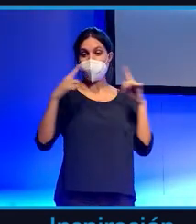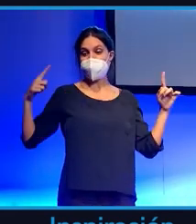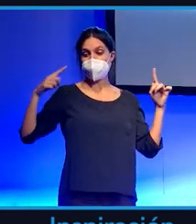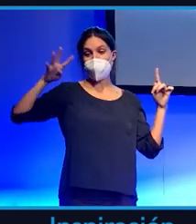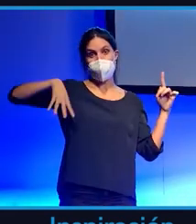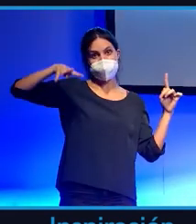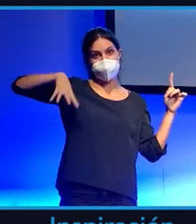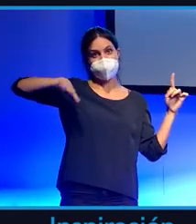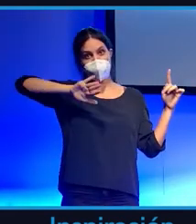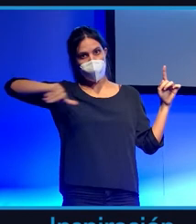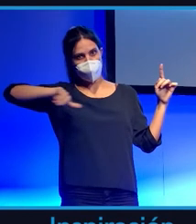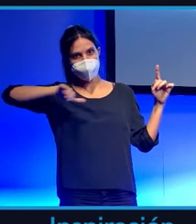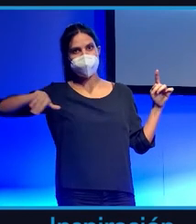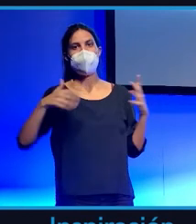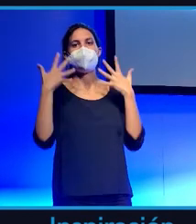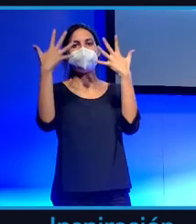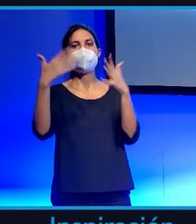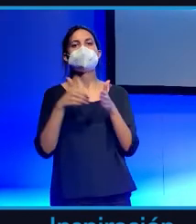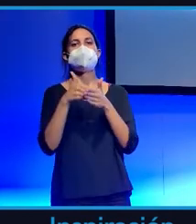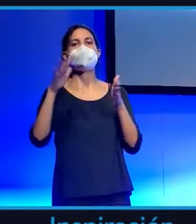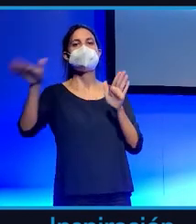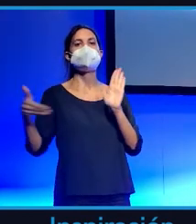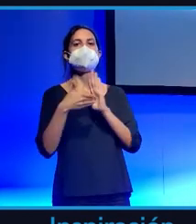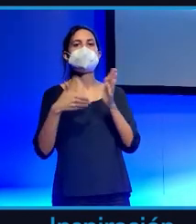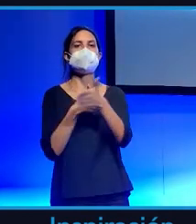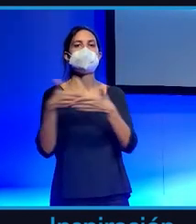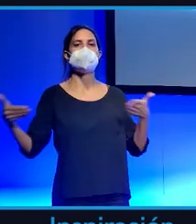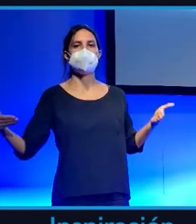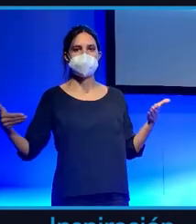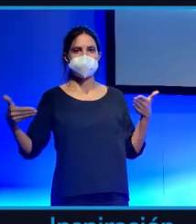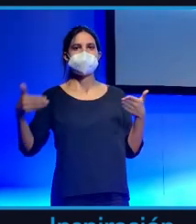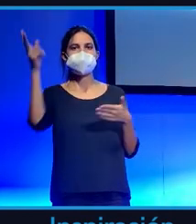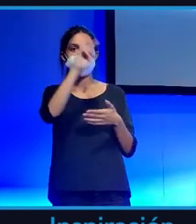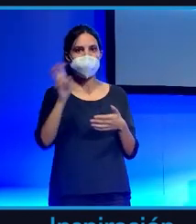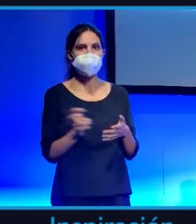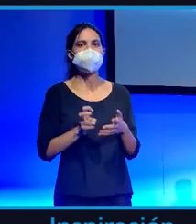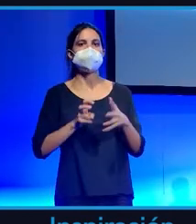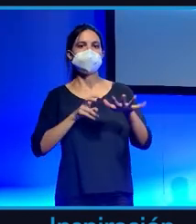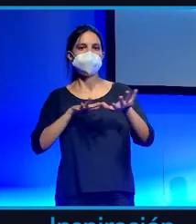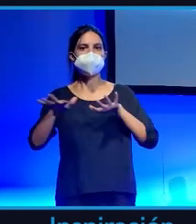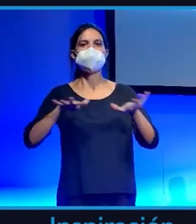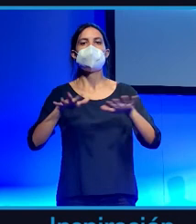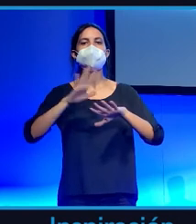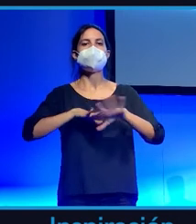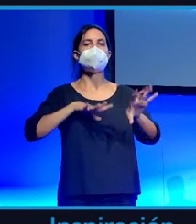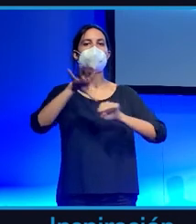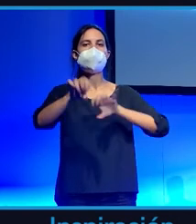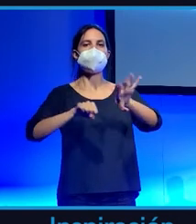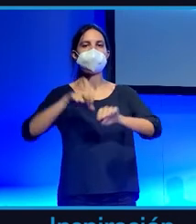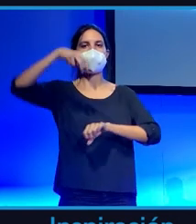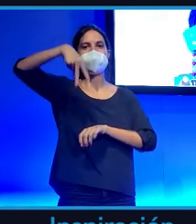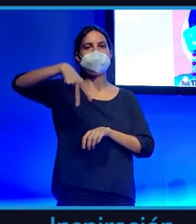movido 10.000 millones de dólares en compras de NFTs de... Pues eso, pues una locura,